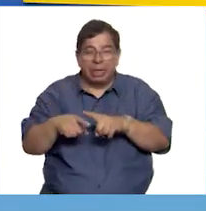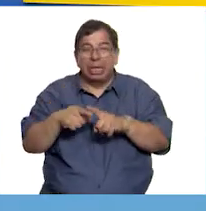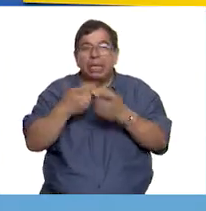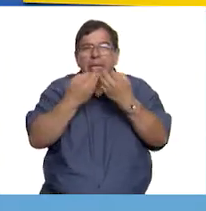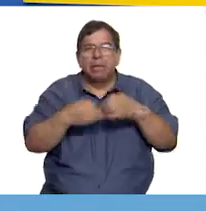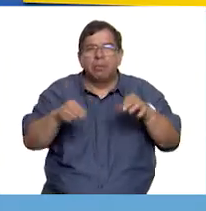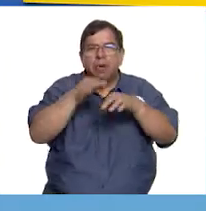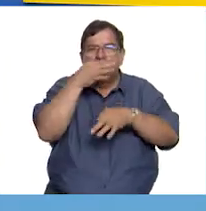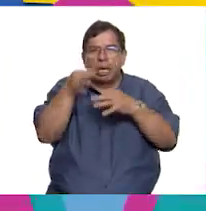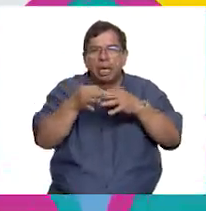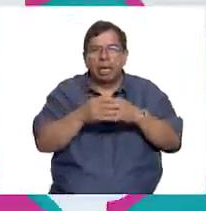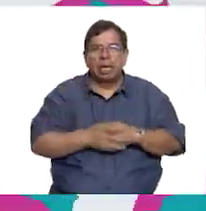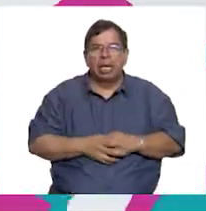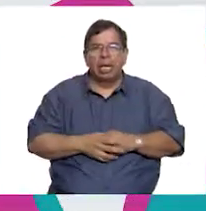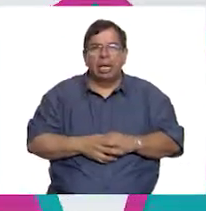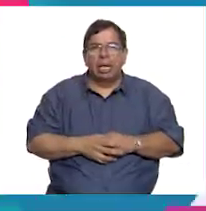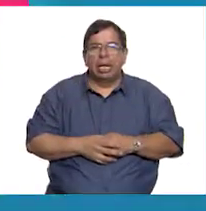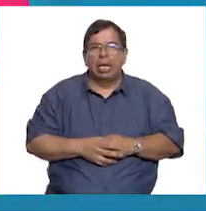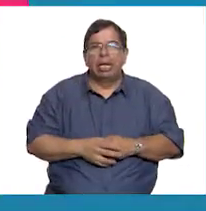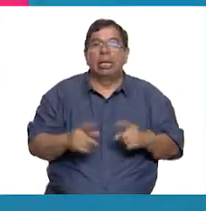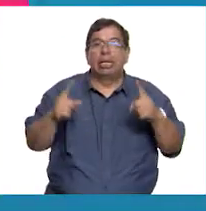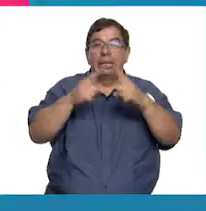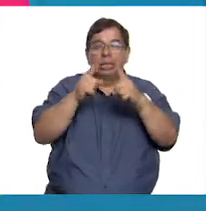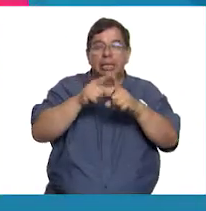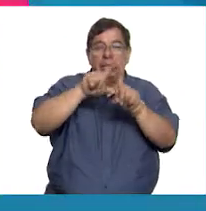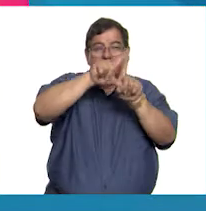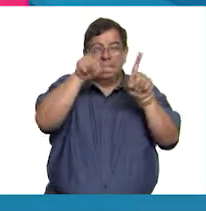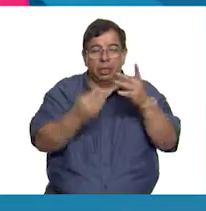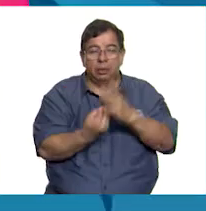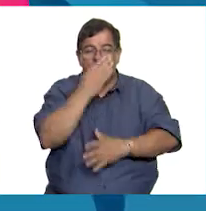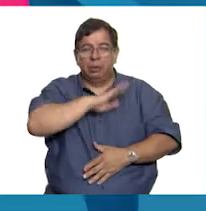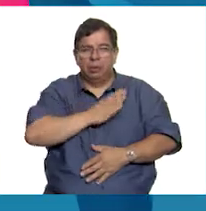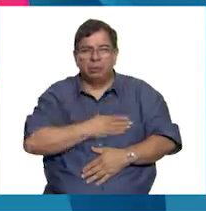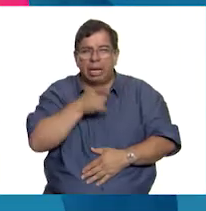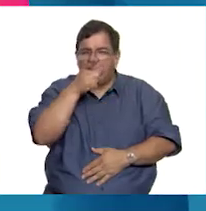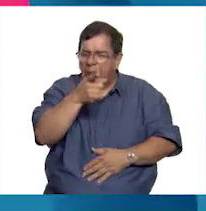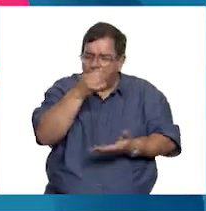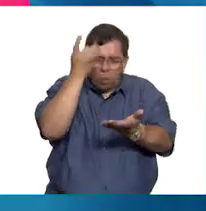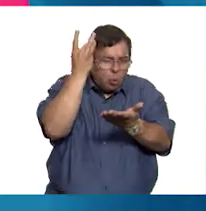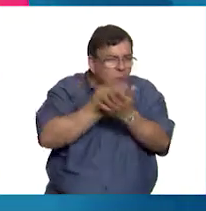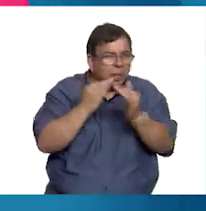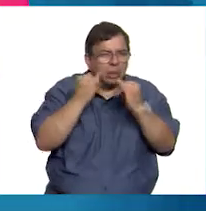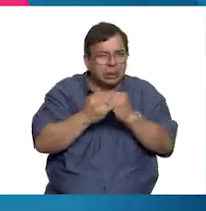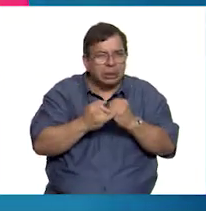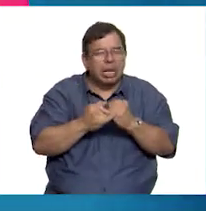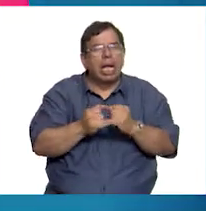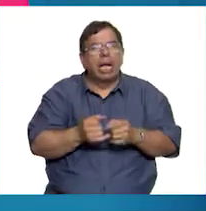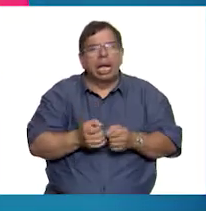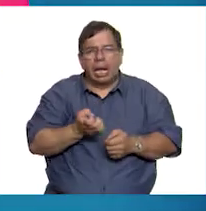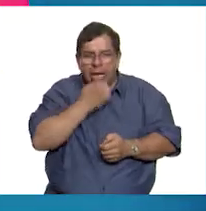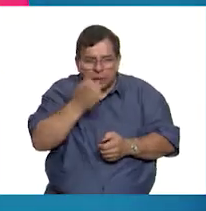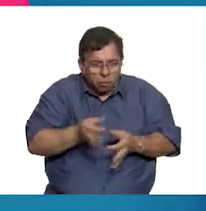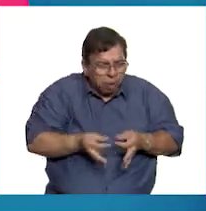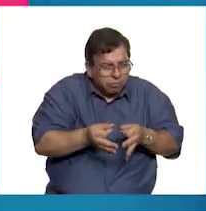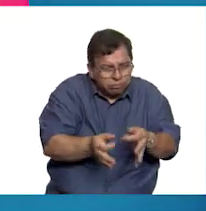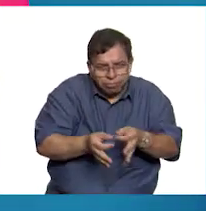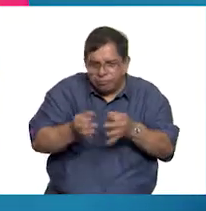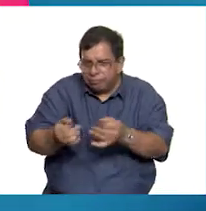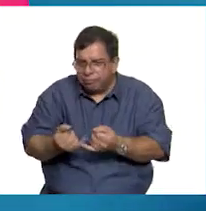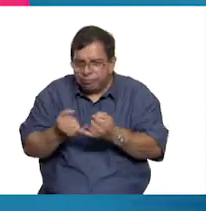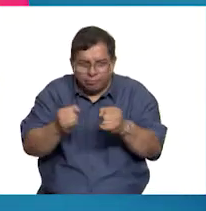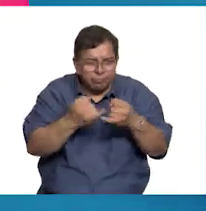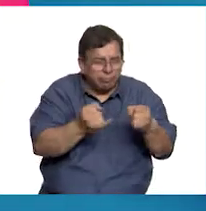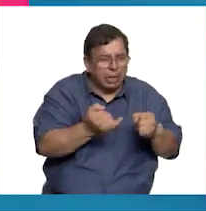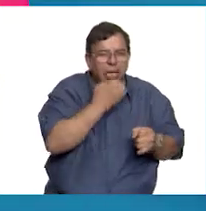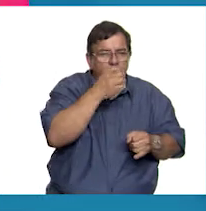mencionar que la Iglesia Nuevo Hispana fue la única institución que se encargó de fundar colegios en diferentes partes de la Nueva